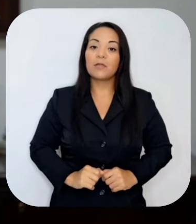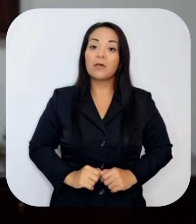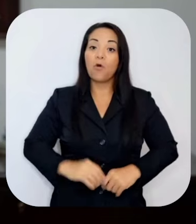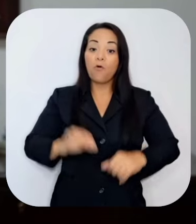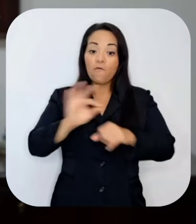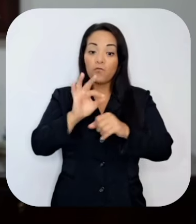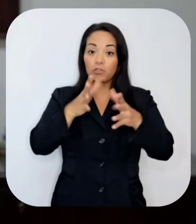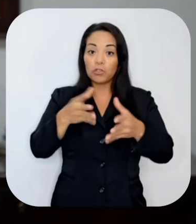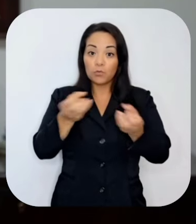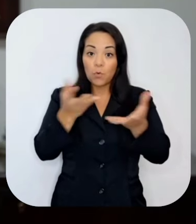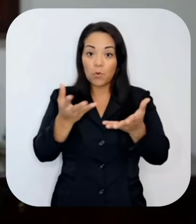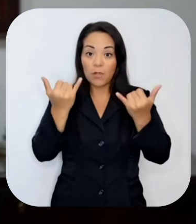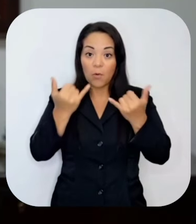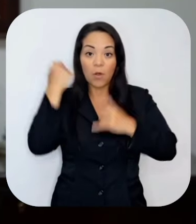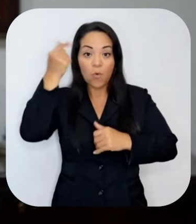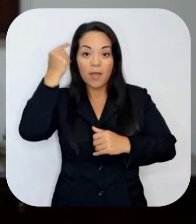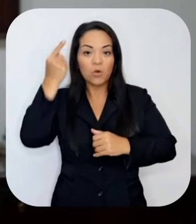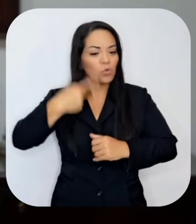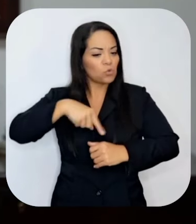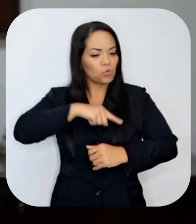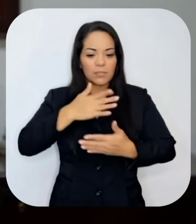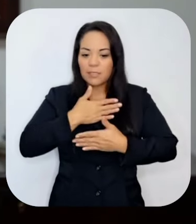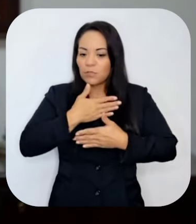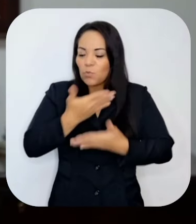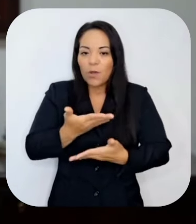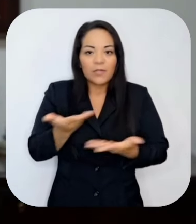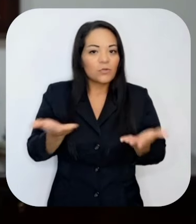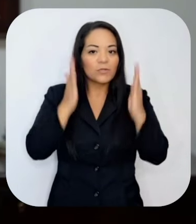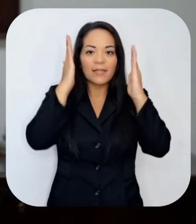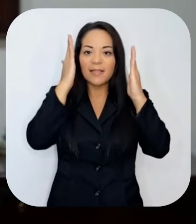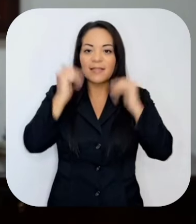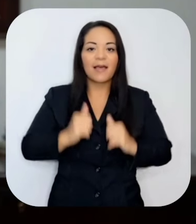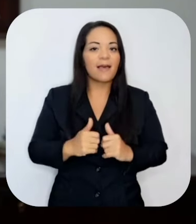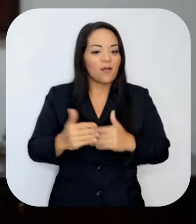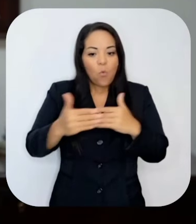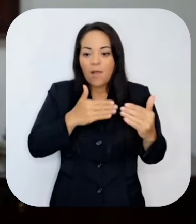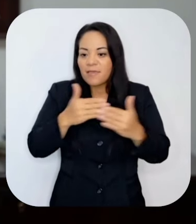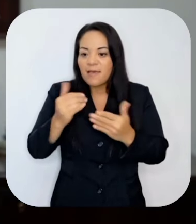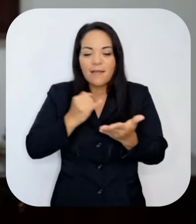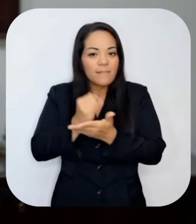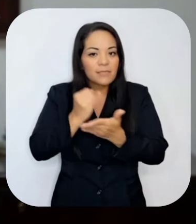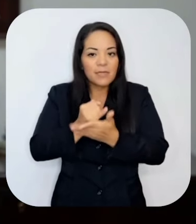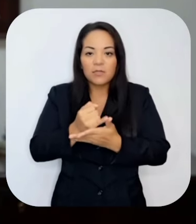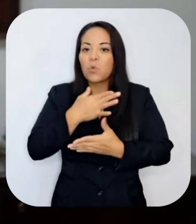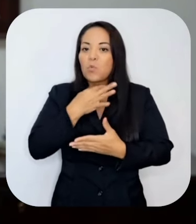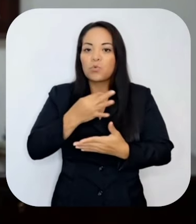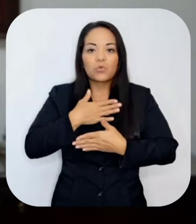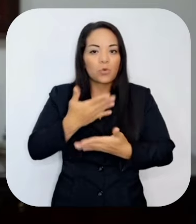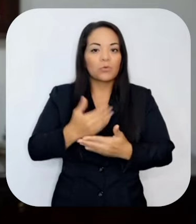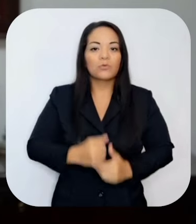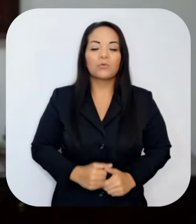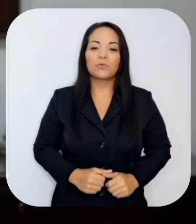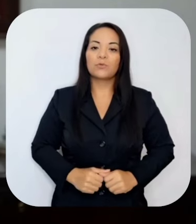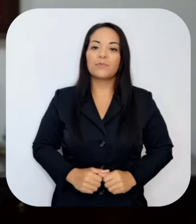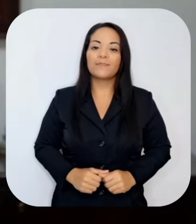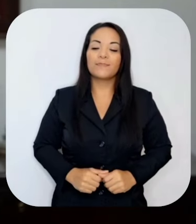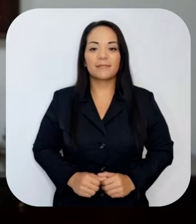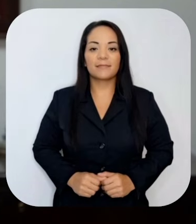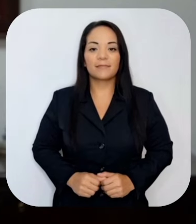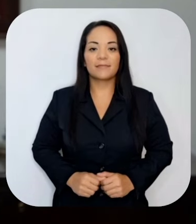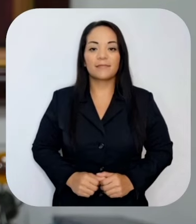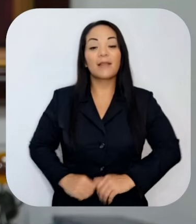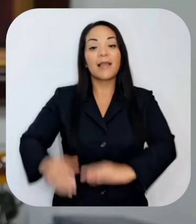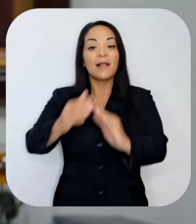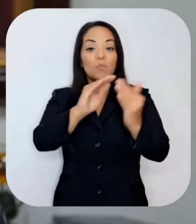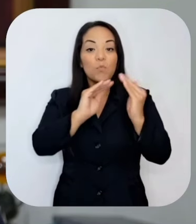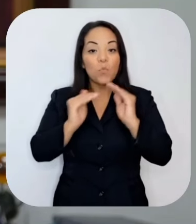Todos los funcionarios de este Gobierno estamos dispuestos a responder ante cualquier investigación.